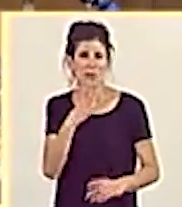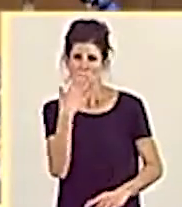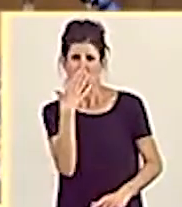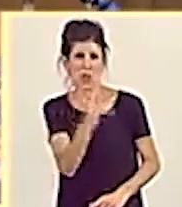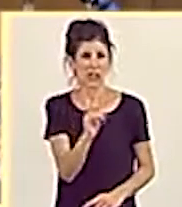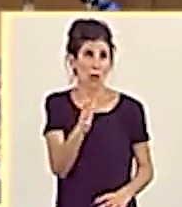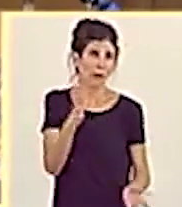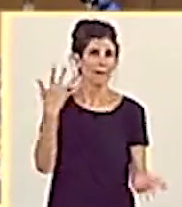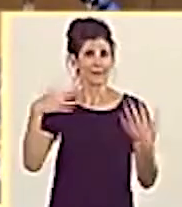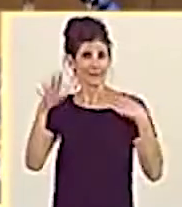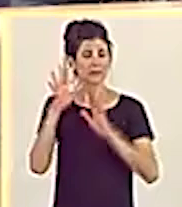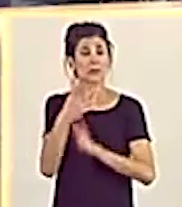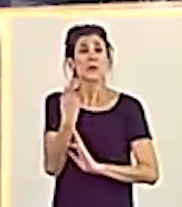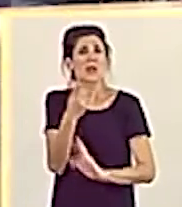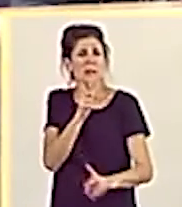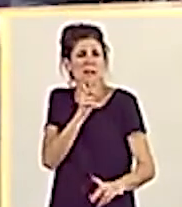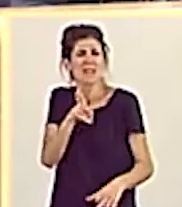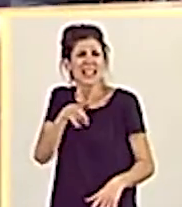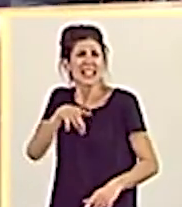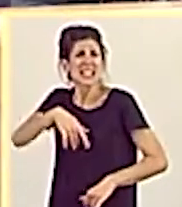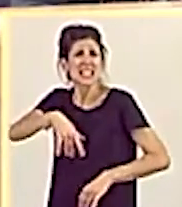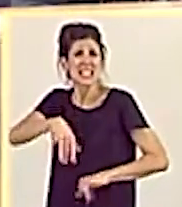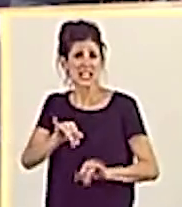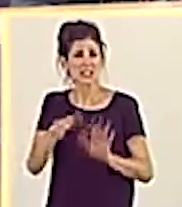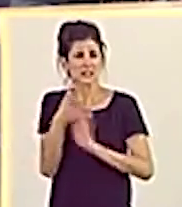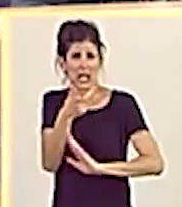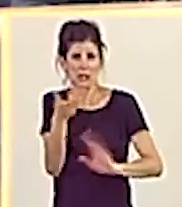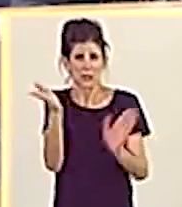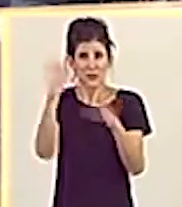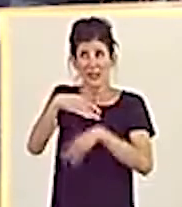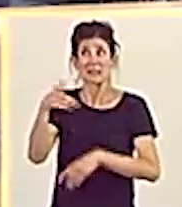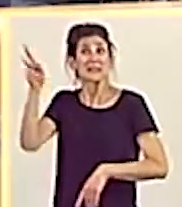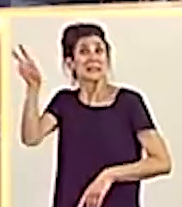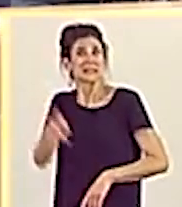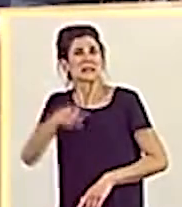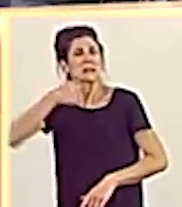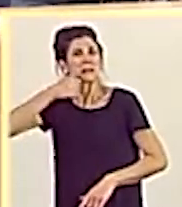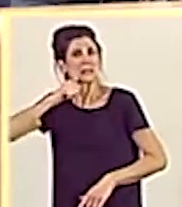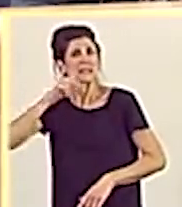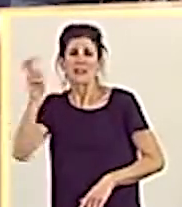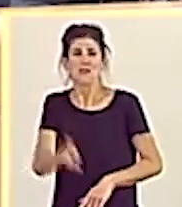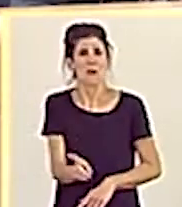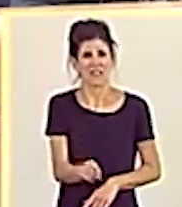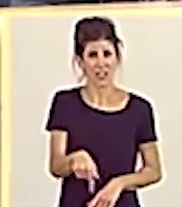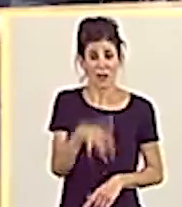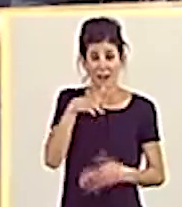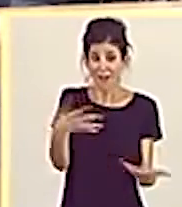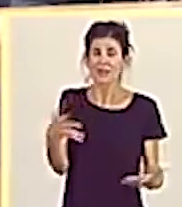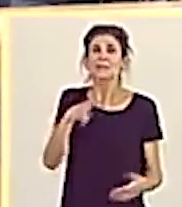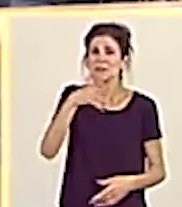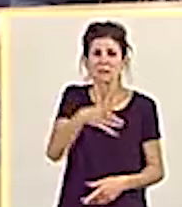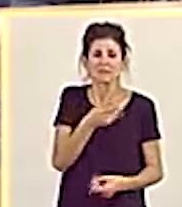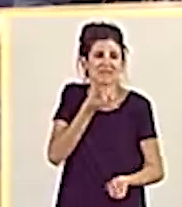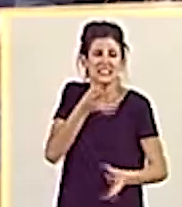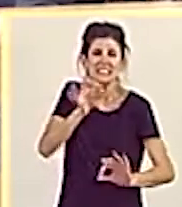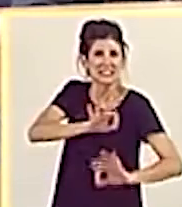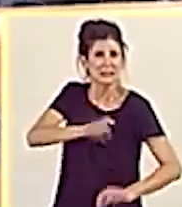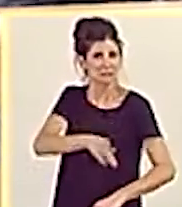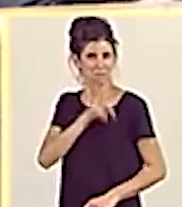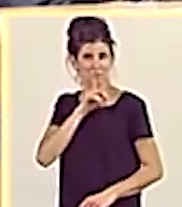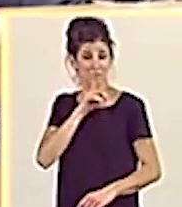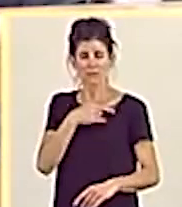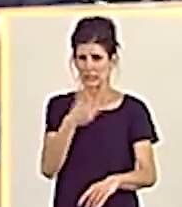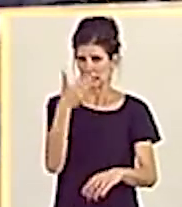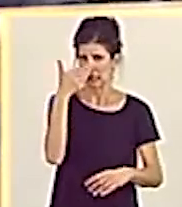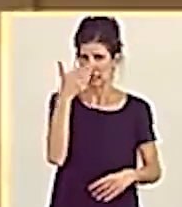Ni una sola palabra, señora Calvo, de la ausencia, grave ausencia del presidente del Gobierno en el día de hoy. Y, sinceramente,